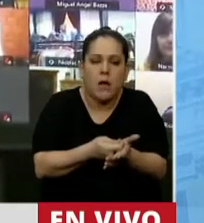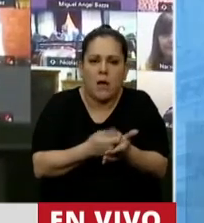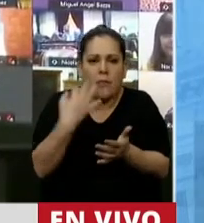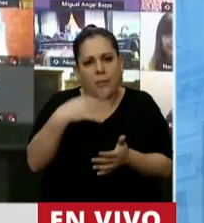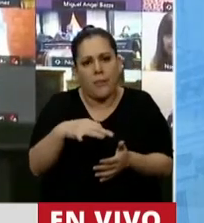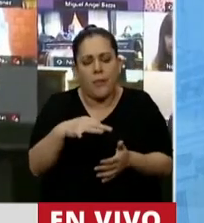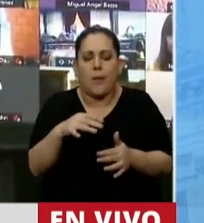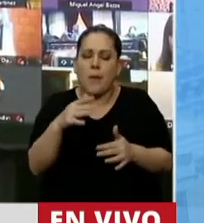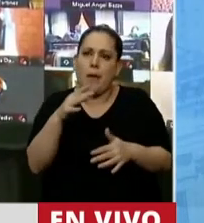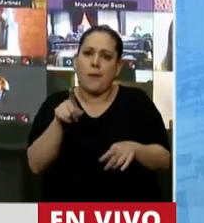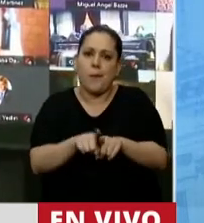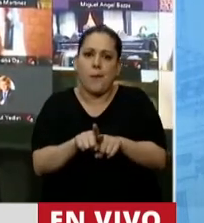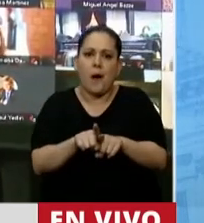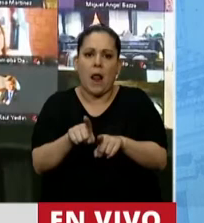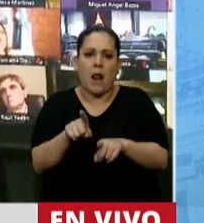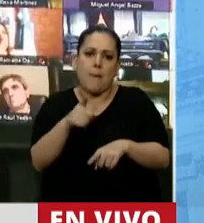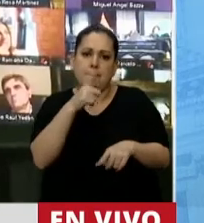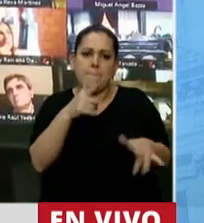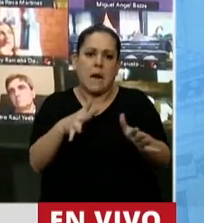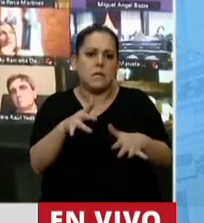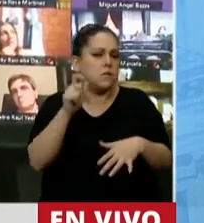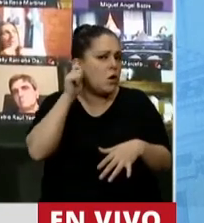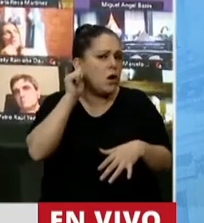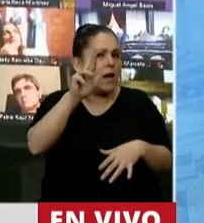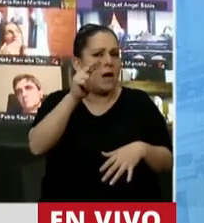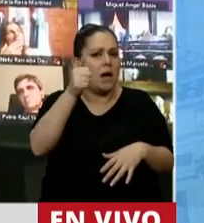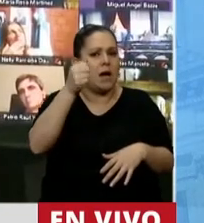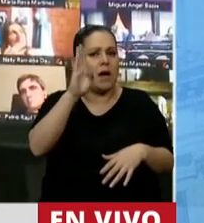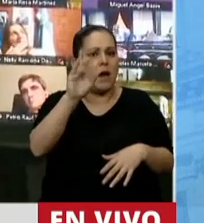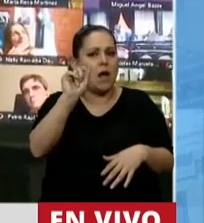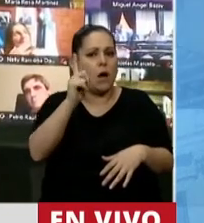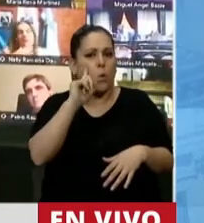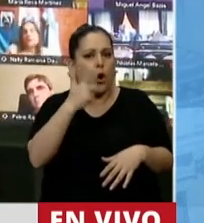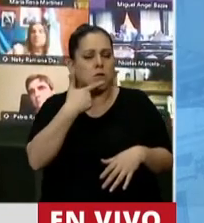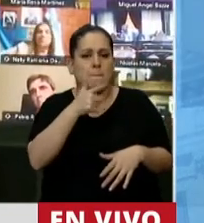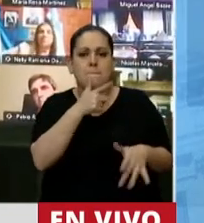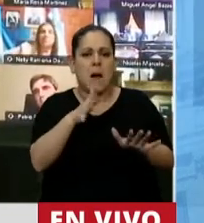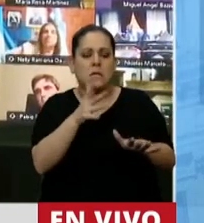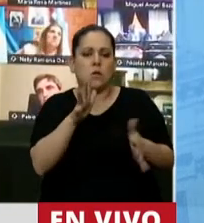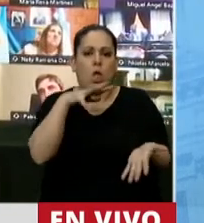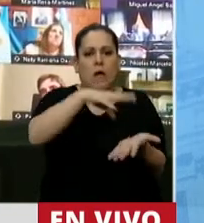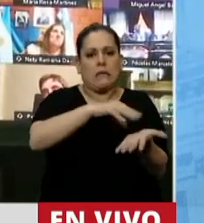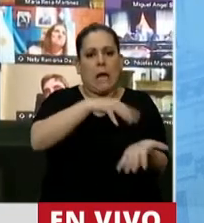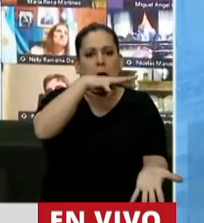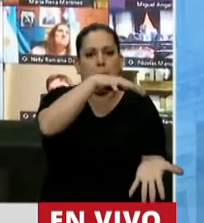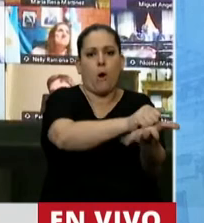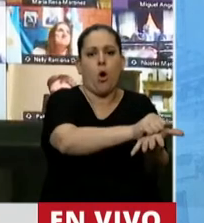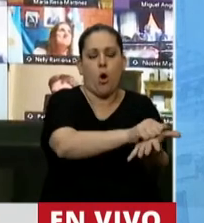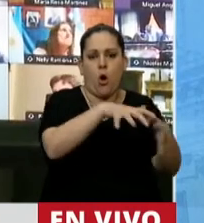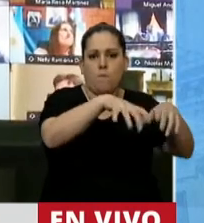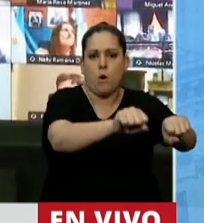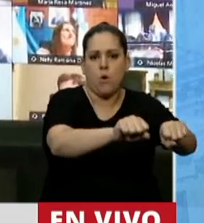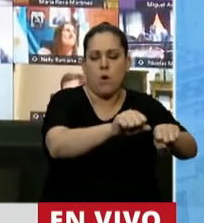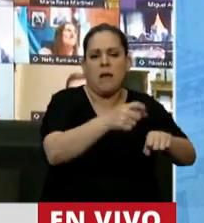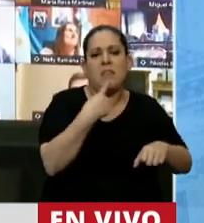pareciendo un poco a Grabois cuando usurpa una tierra o cuando dice que el único camino de la